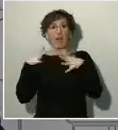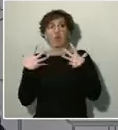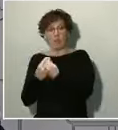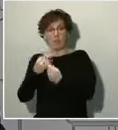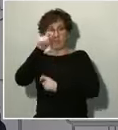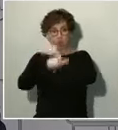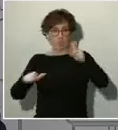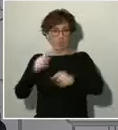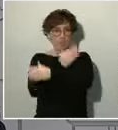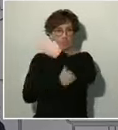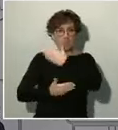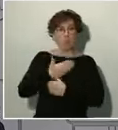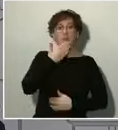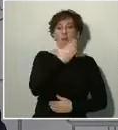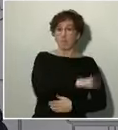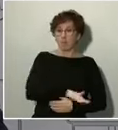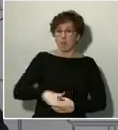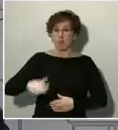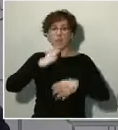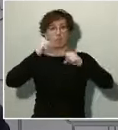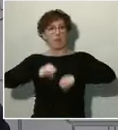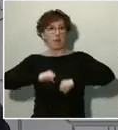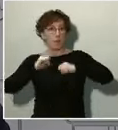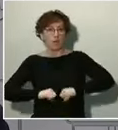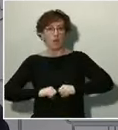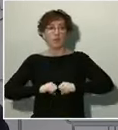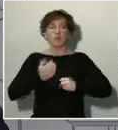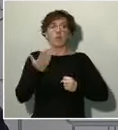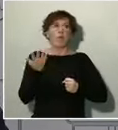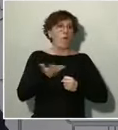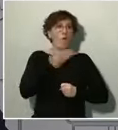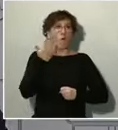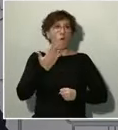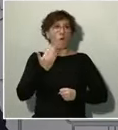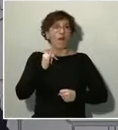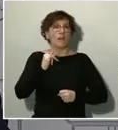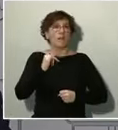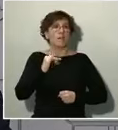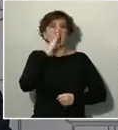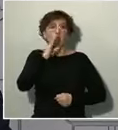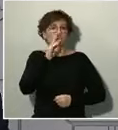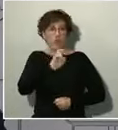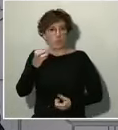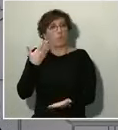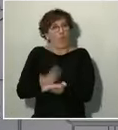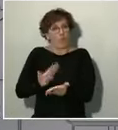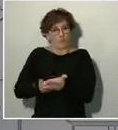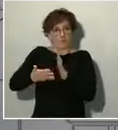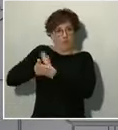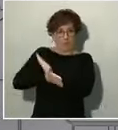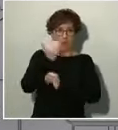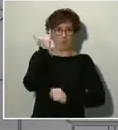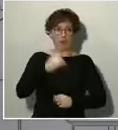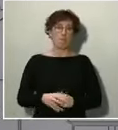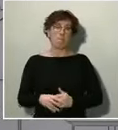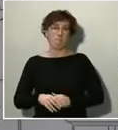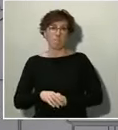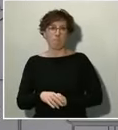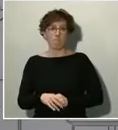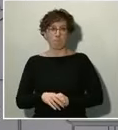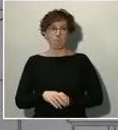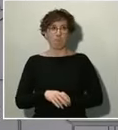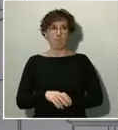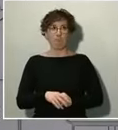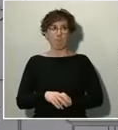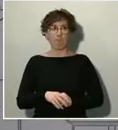a personas mayores o exista otra causa debidamente justificada. Se permite que abran al público los